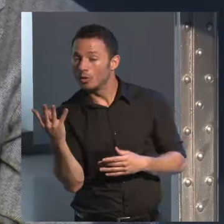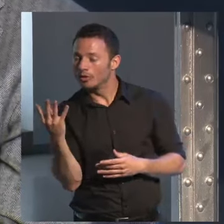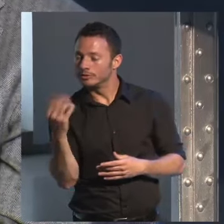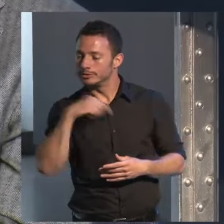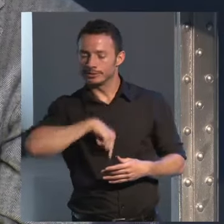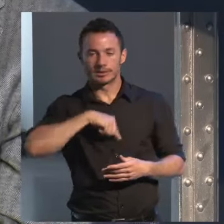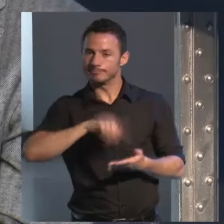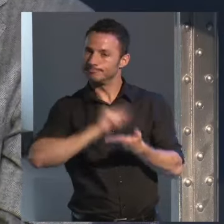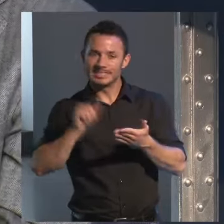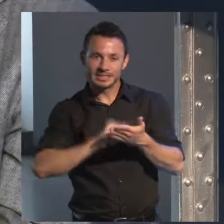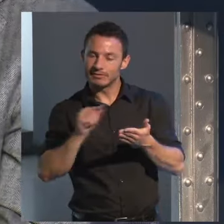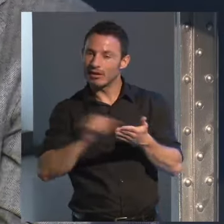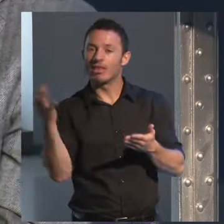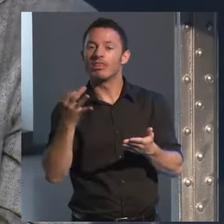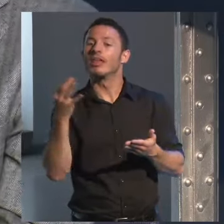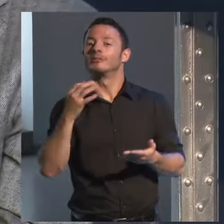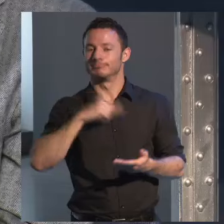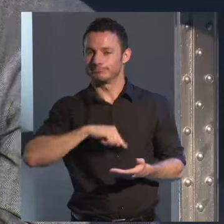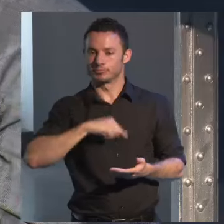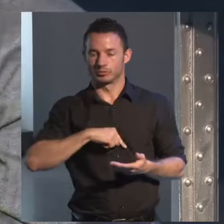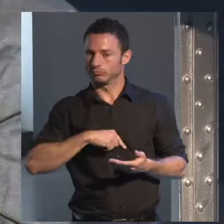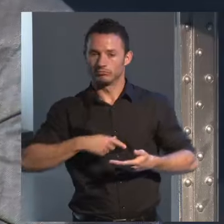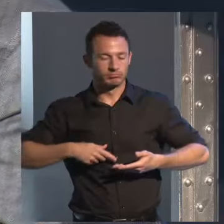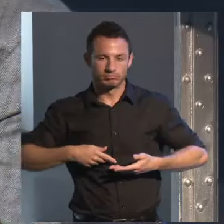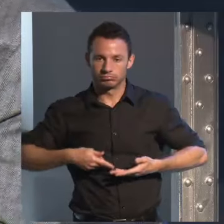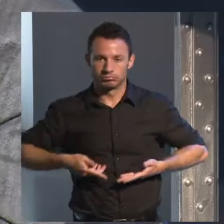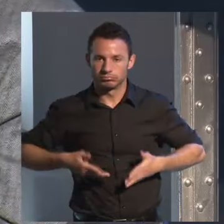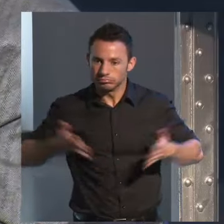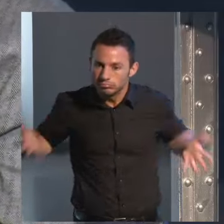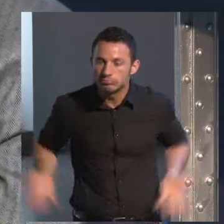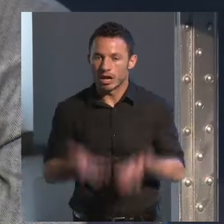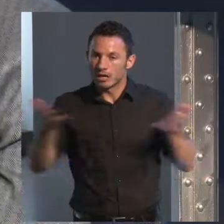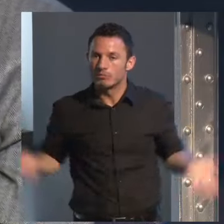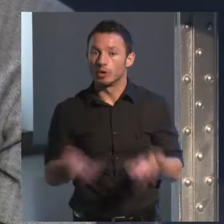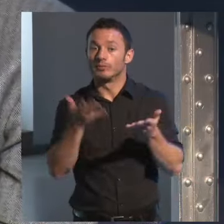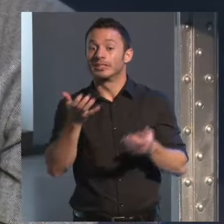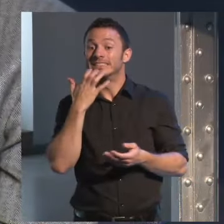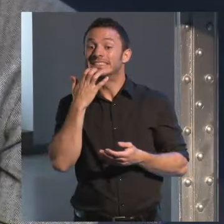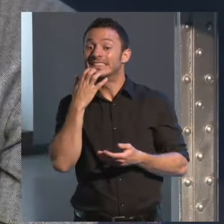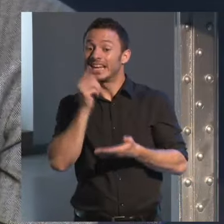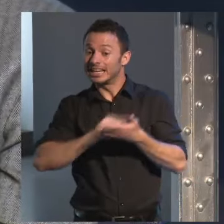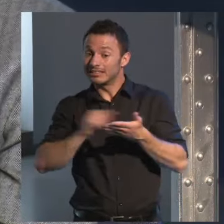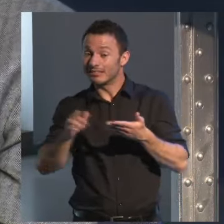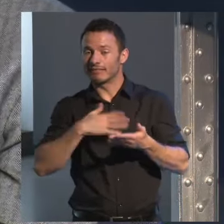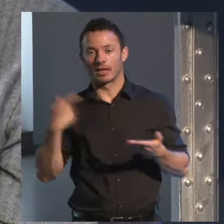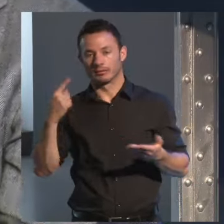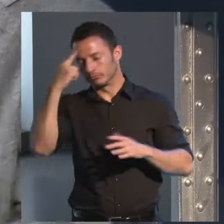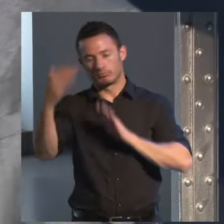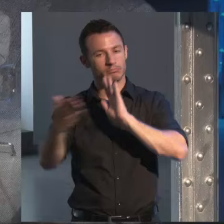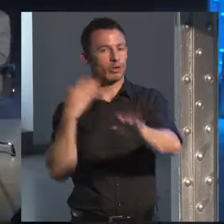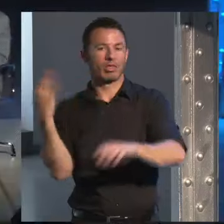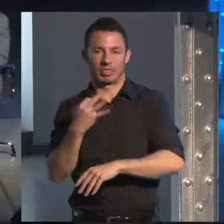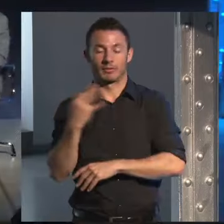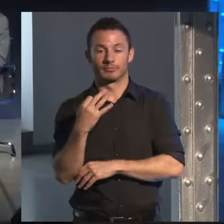escriba y el que quiera ser escritor que se lance al vacío no hay otra manera los premios literarios son una